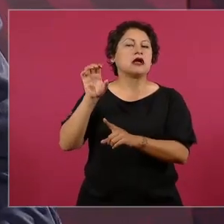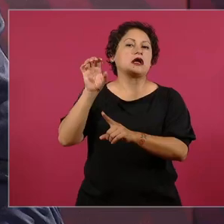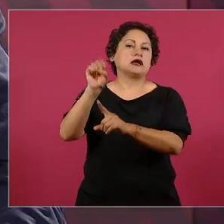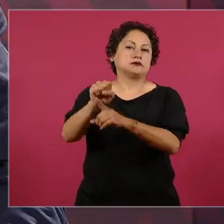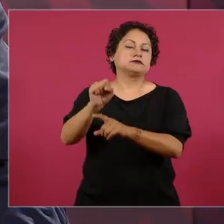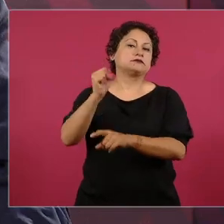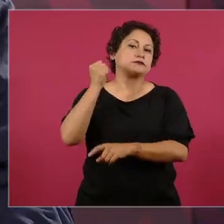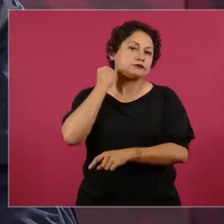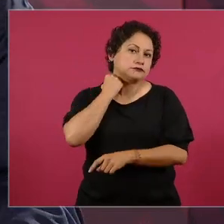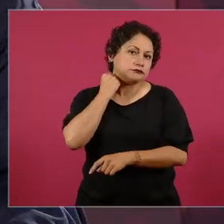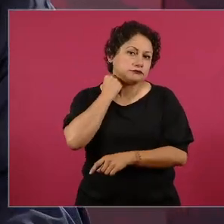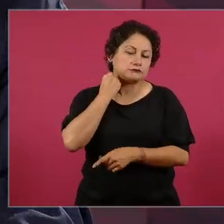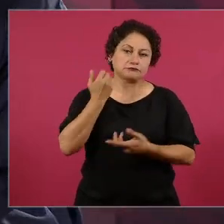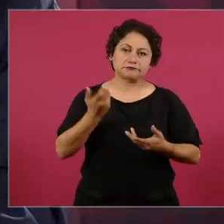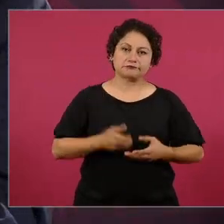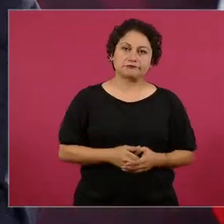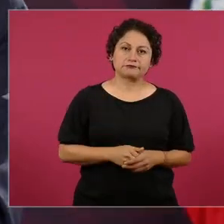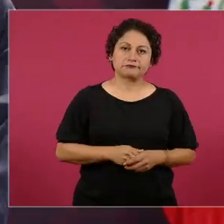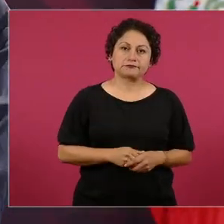Independientemente de